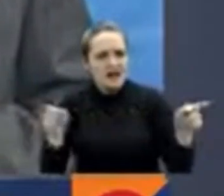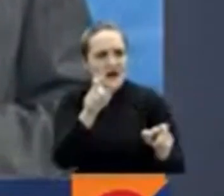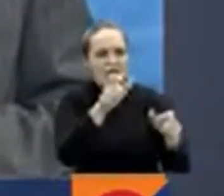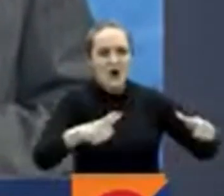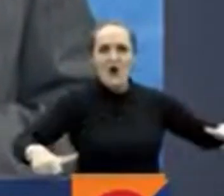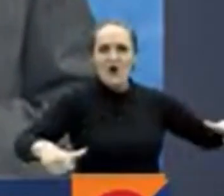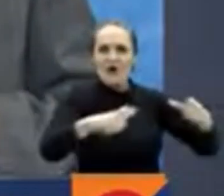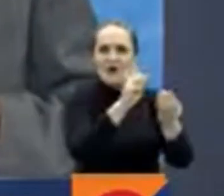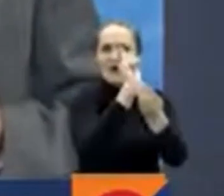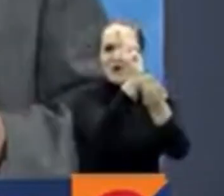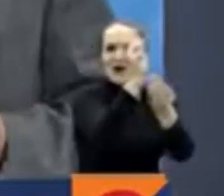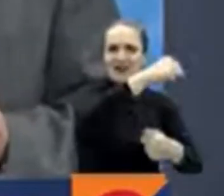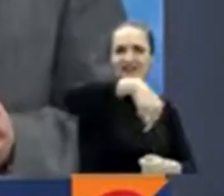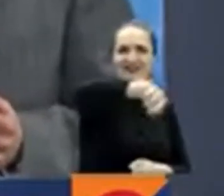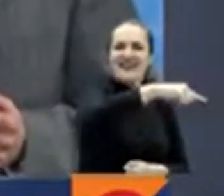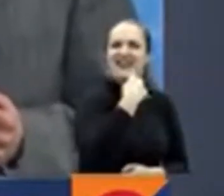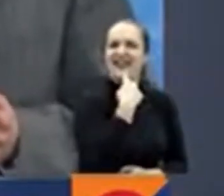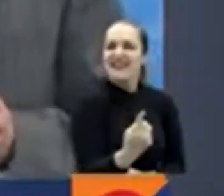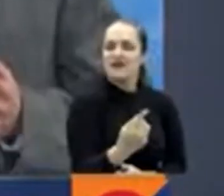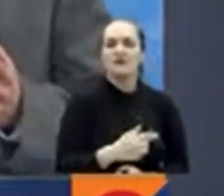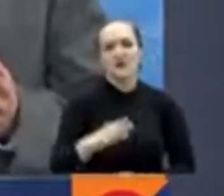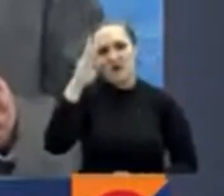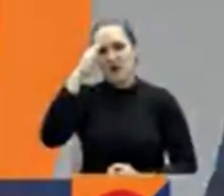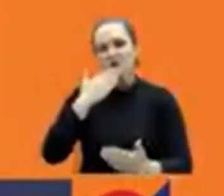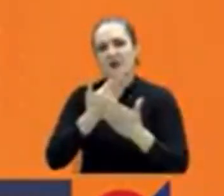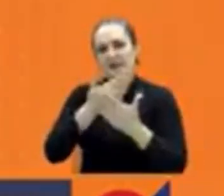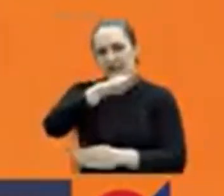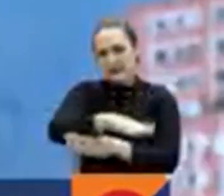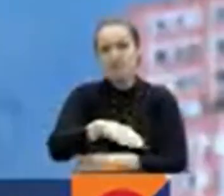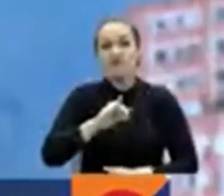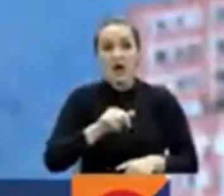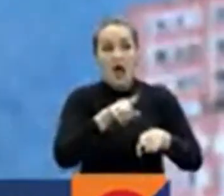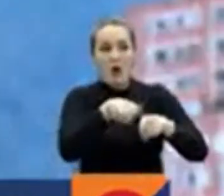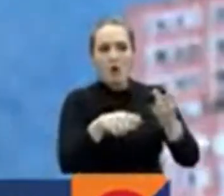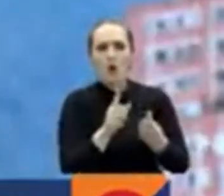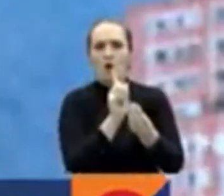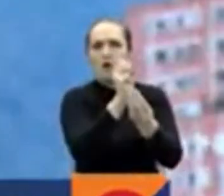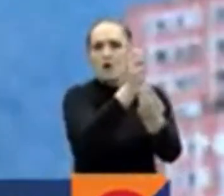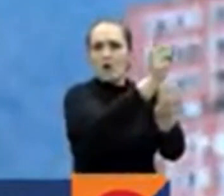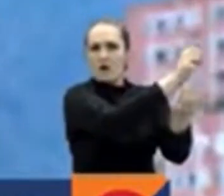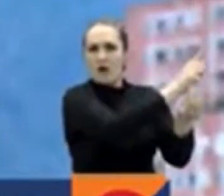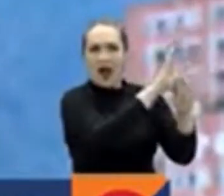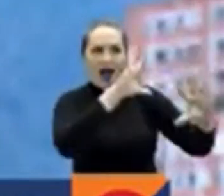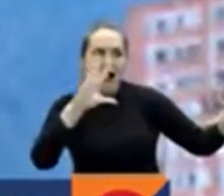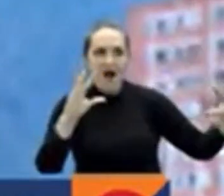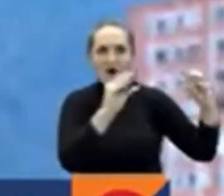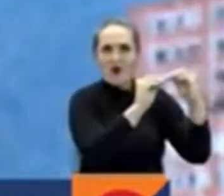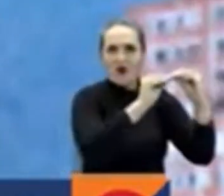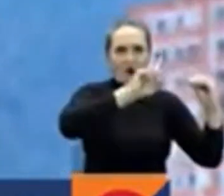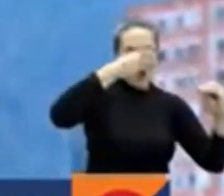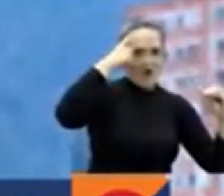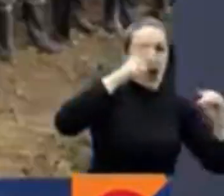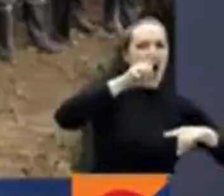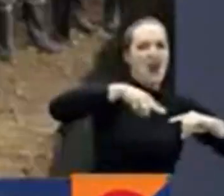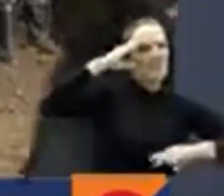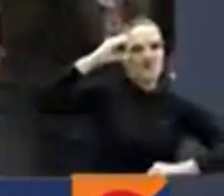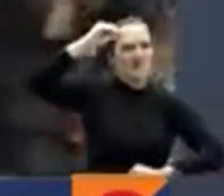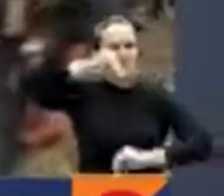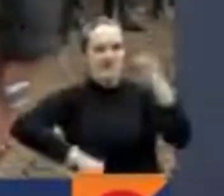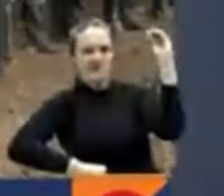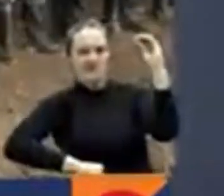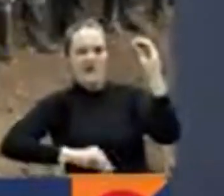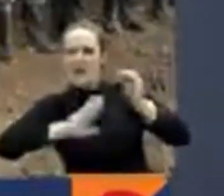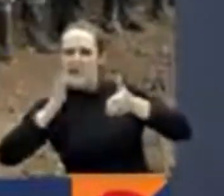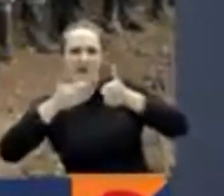congresistas? Buenas tardes. Buenas tardes, Carolina. Pues ya varios partidos de gobierno y varios partidos también de la oposición se han pronunciado